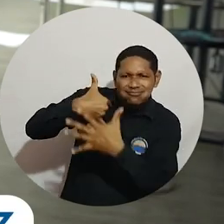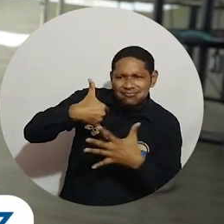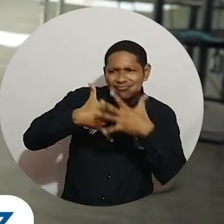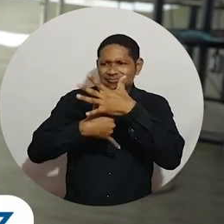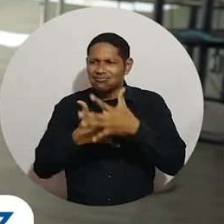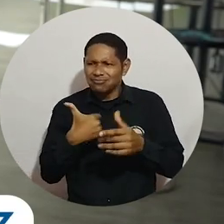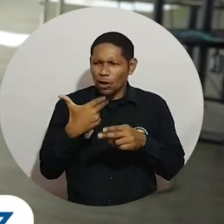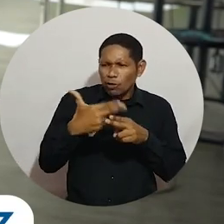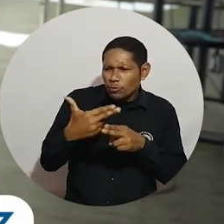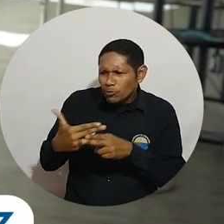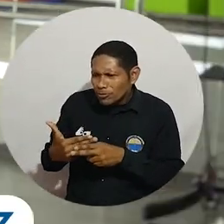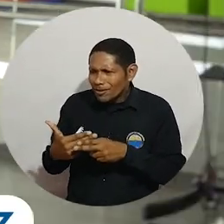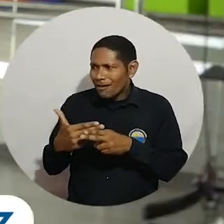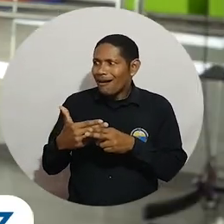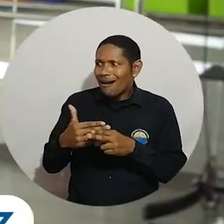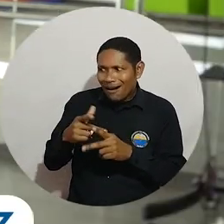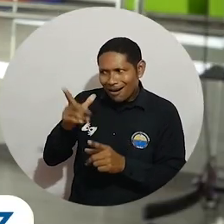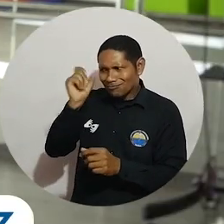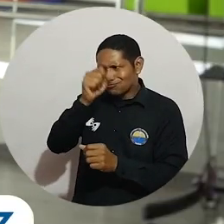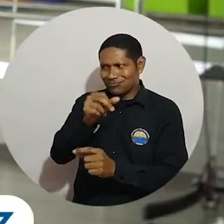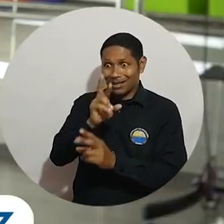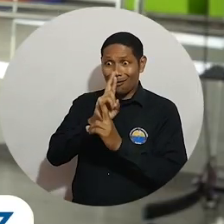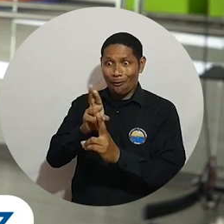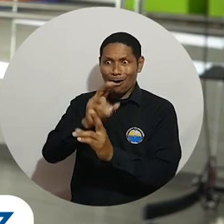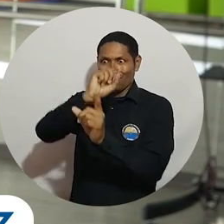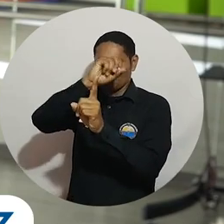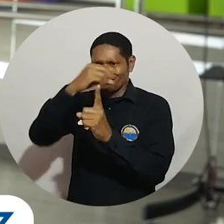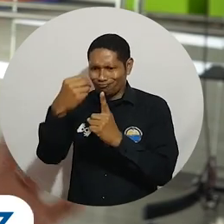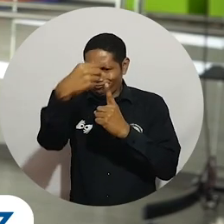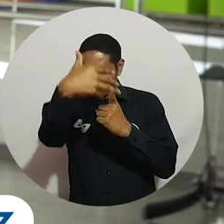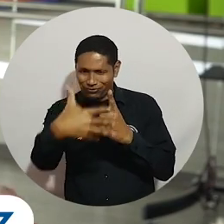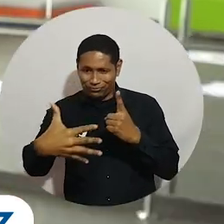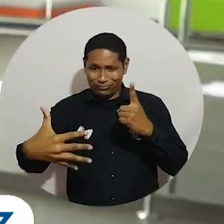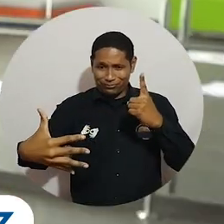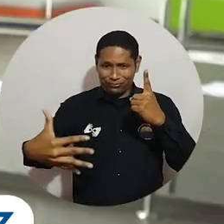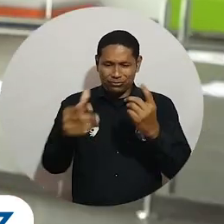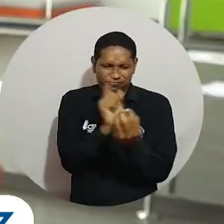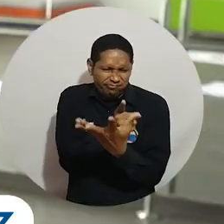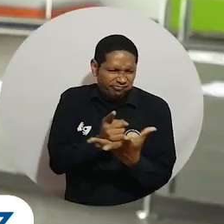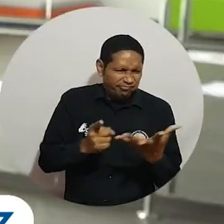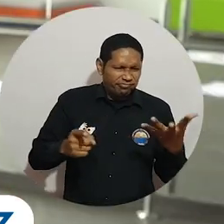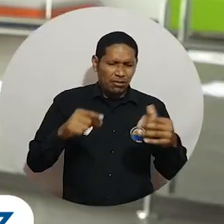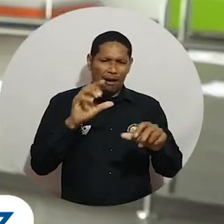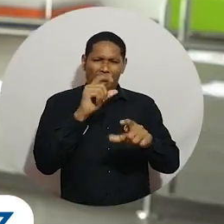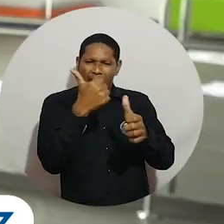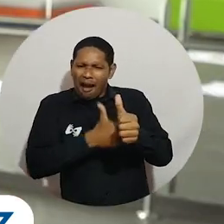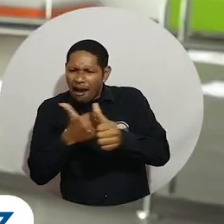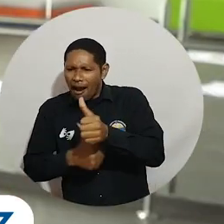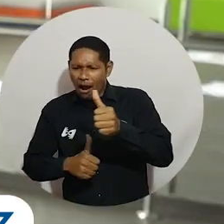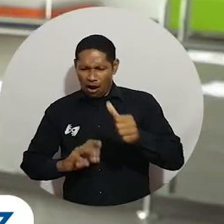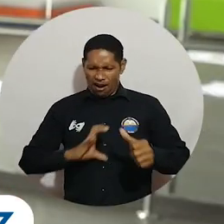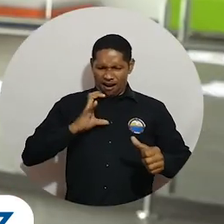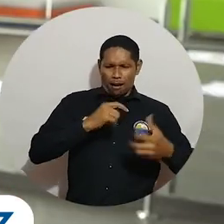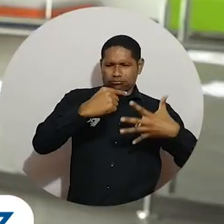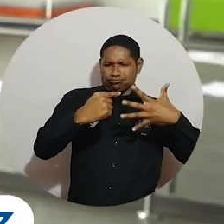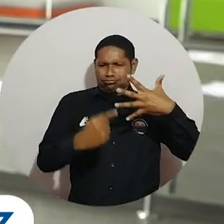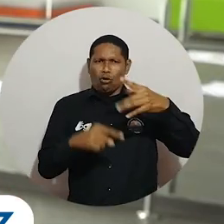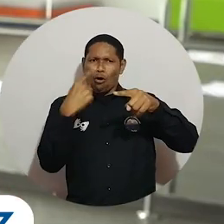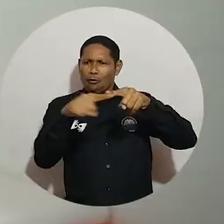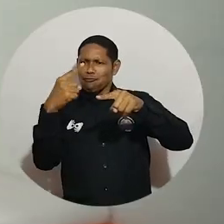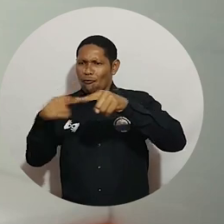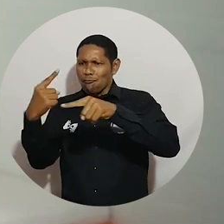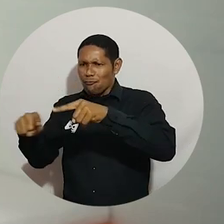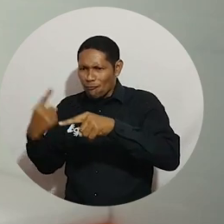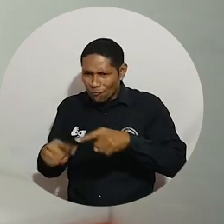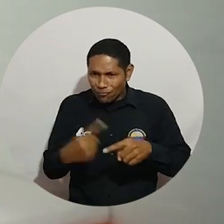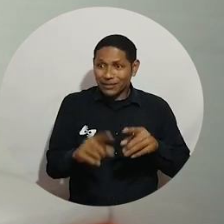partes del territorio colombiano, reconociendo así que somos diversos, que somos ricos, que tenemos características diferentes.